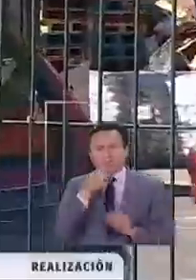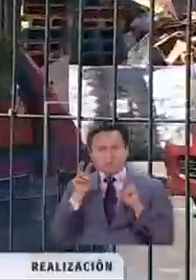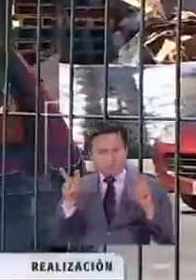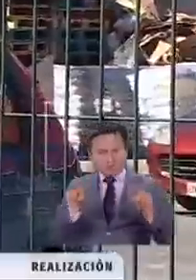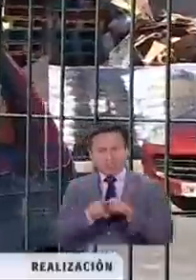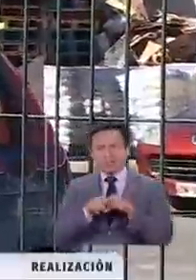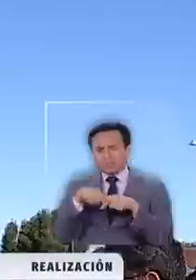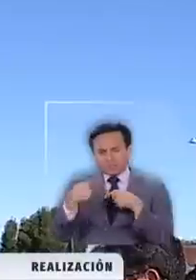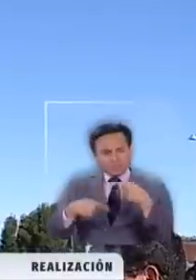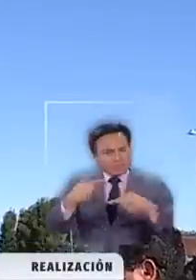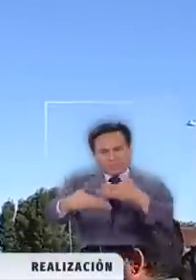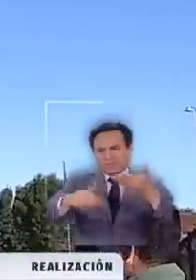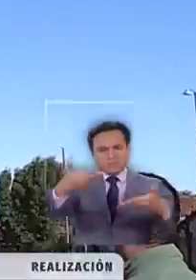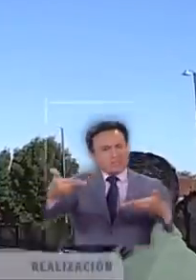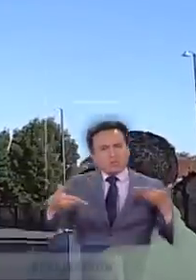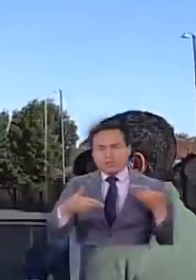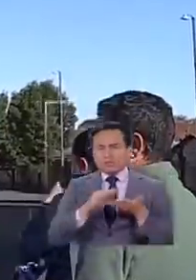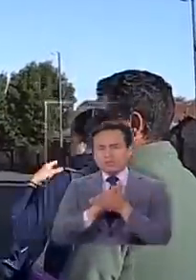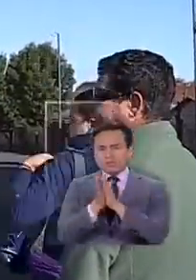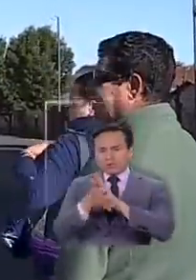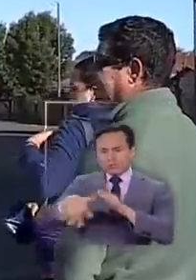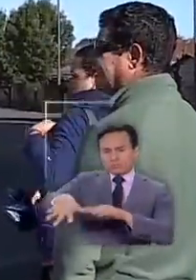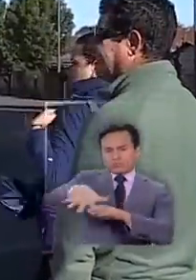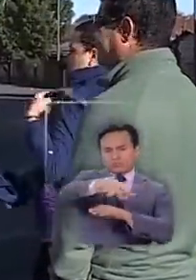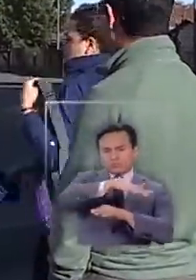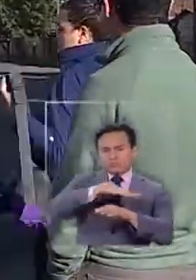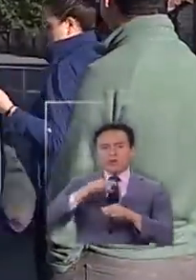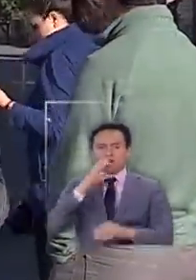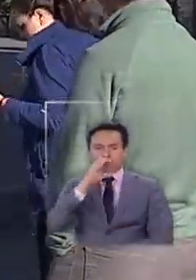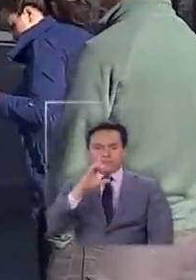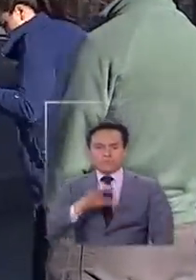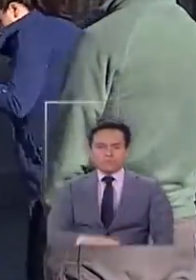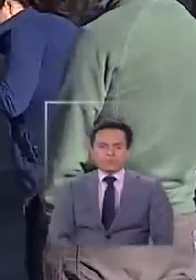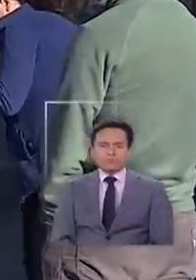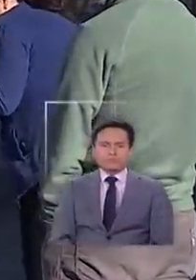se ha seguido expandiendo por el resto del Gran Concepción.